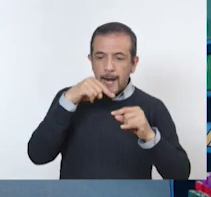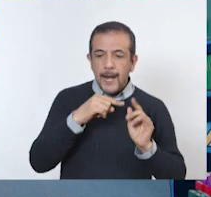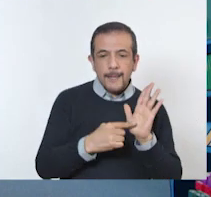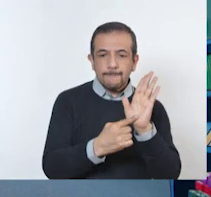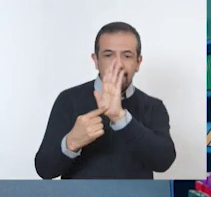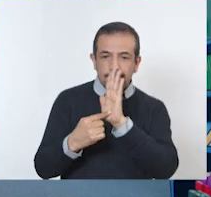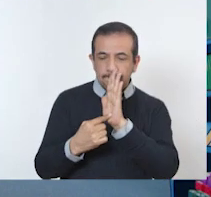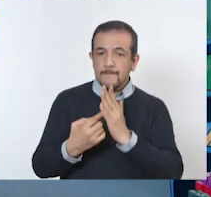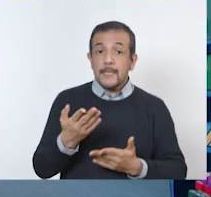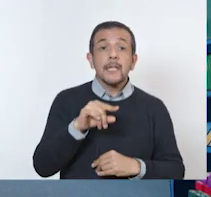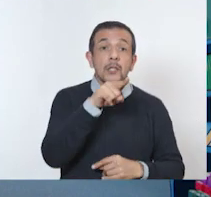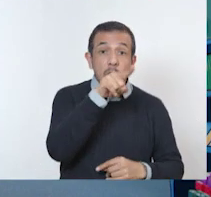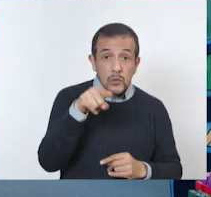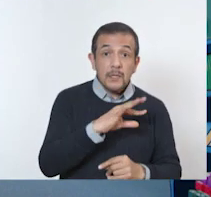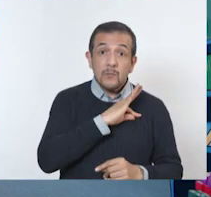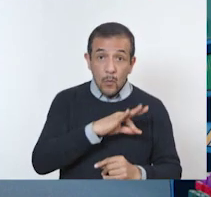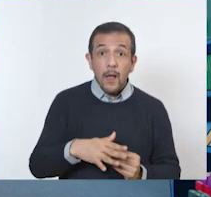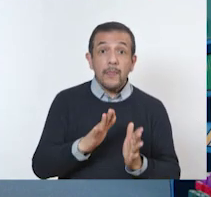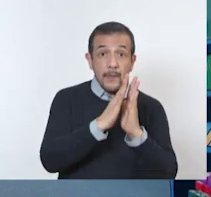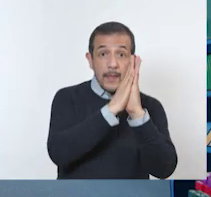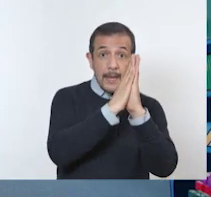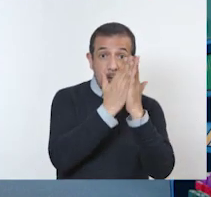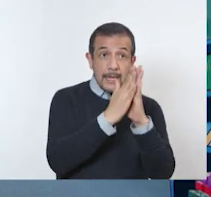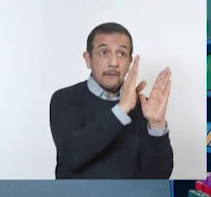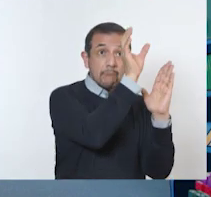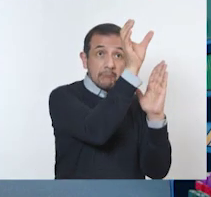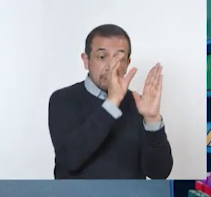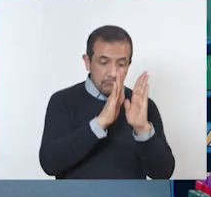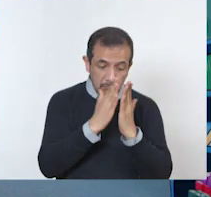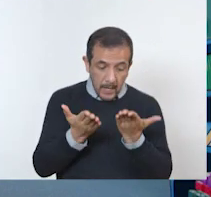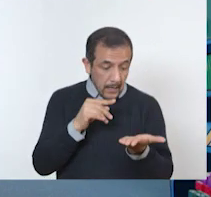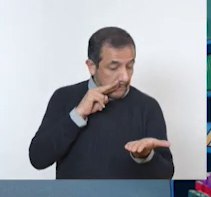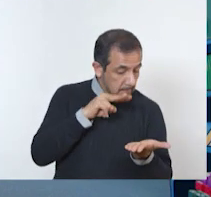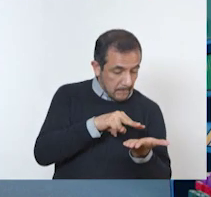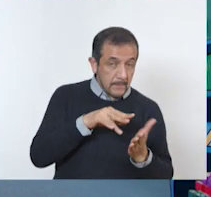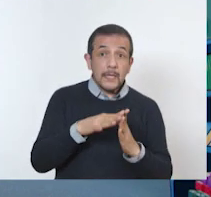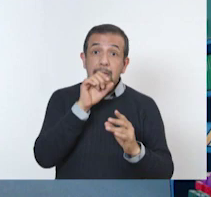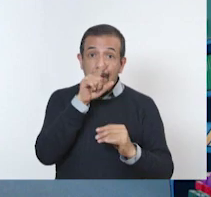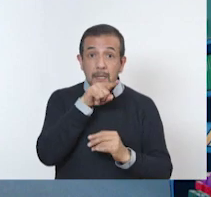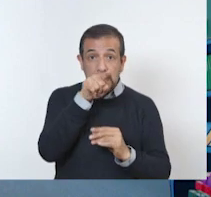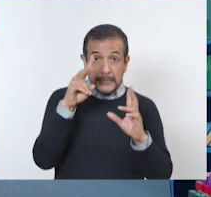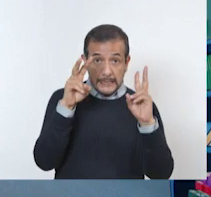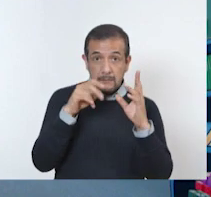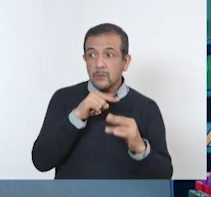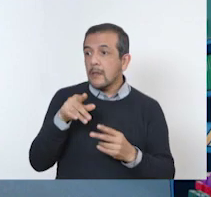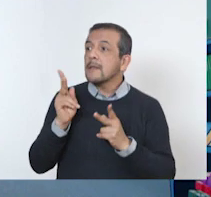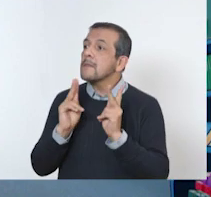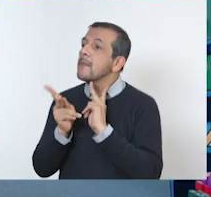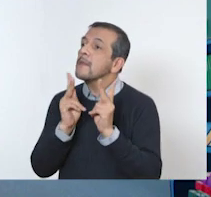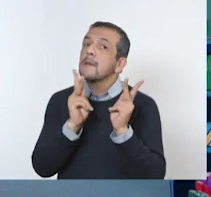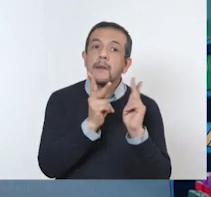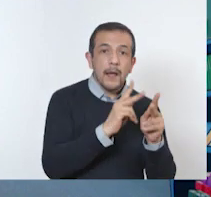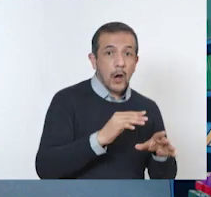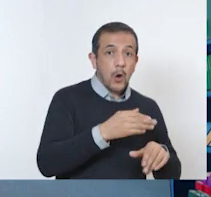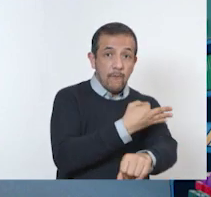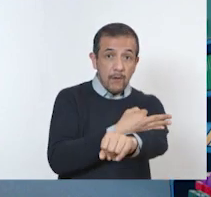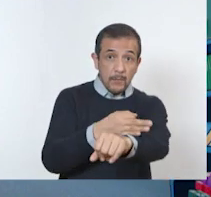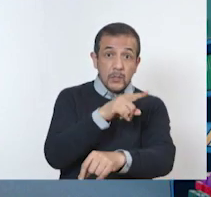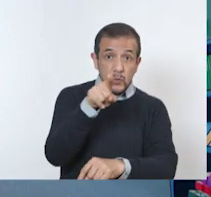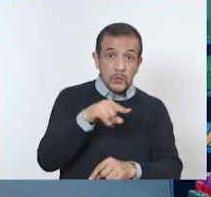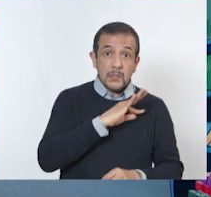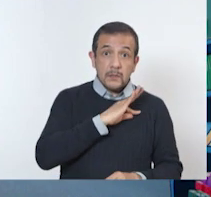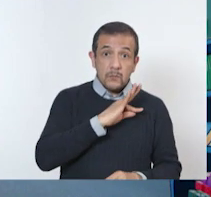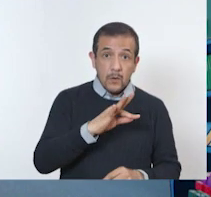ya lo saben, si les es posible, consulten otros libros. Comenten el tema con su familia. Y por favor, si tienen el privilegio y la